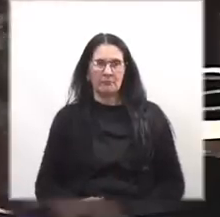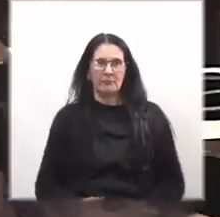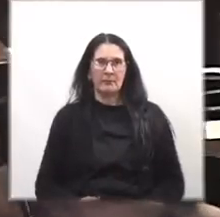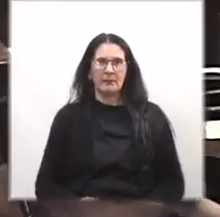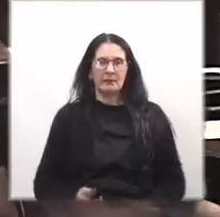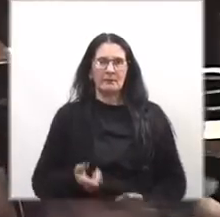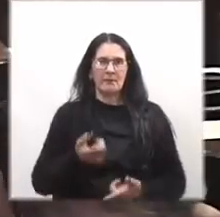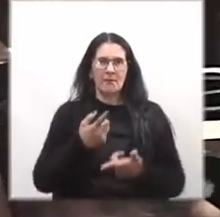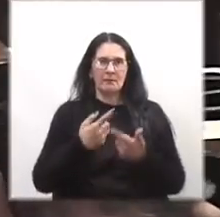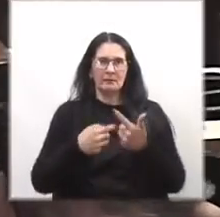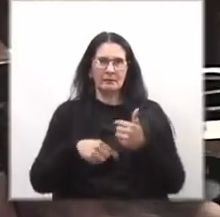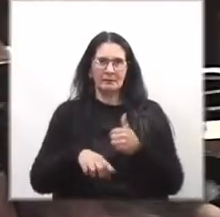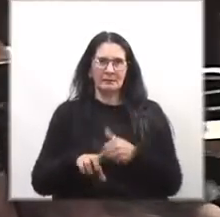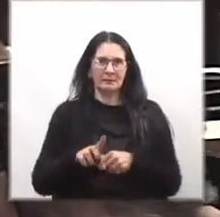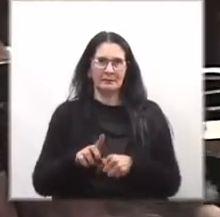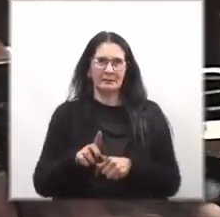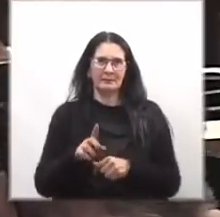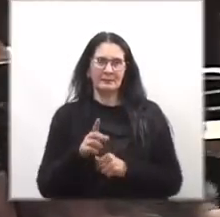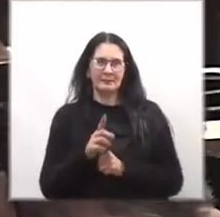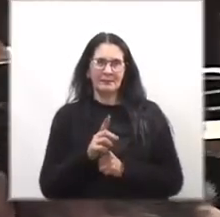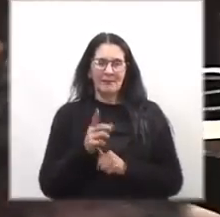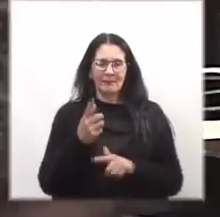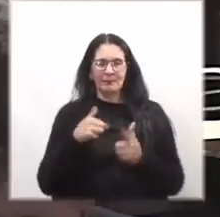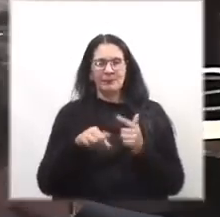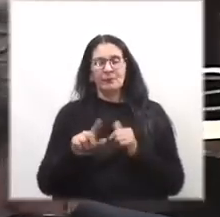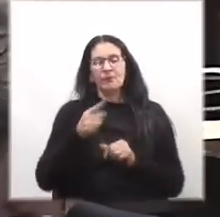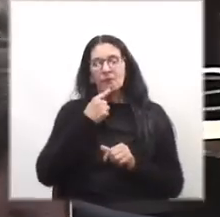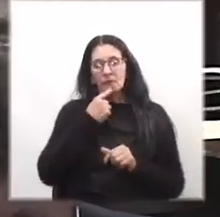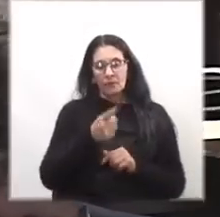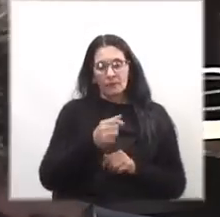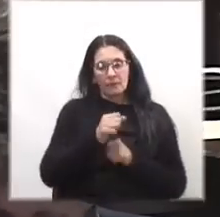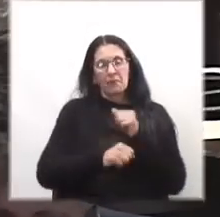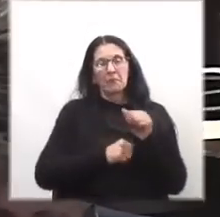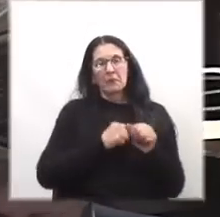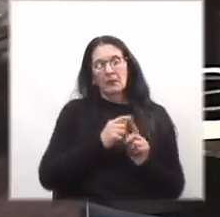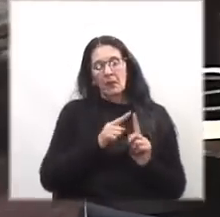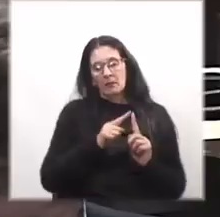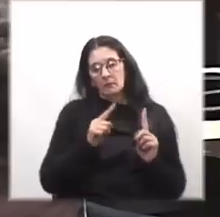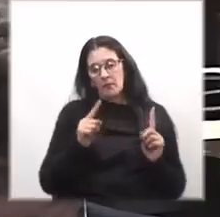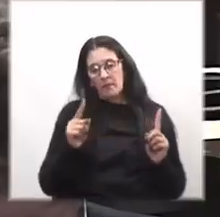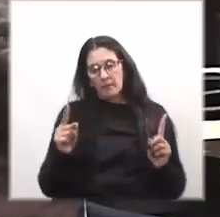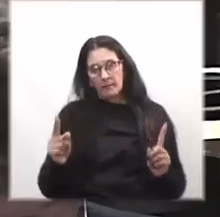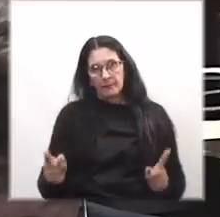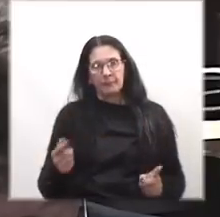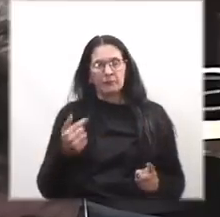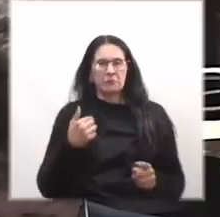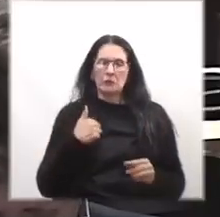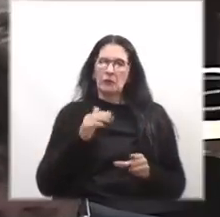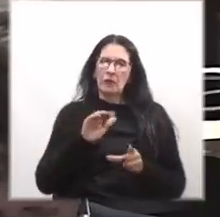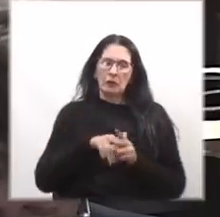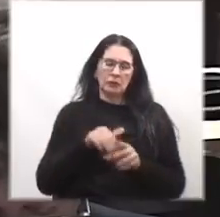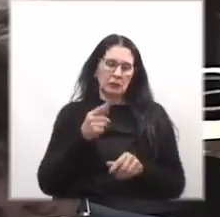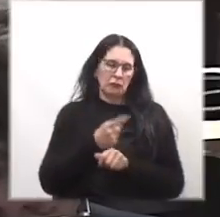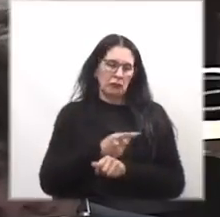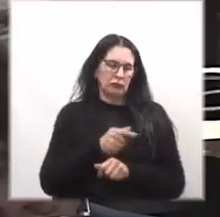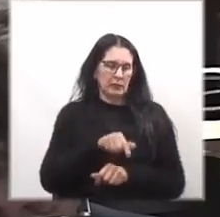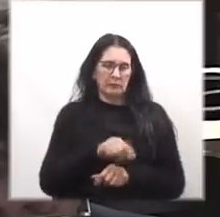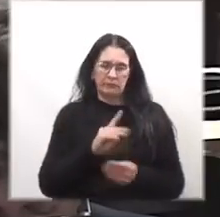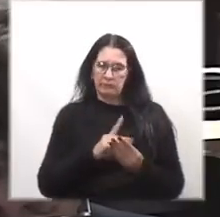Pero transcurrido los años, como bien dice el diputado Pasquet, voy a votar en contra de este proyecto.